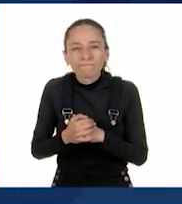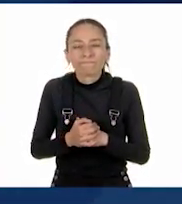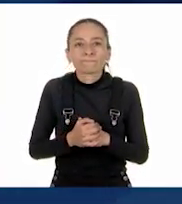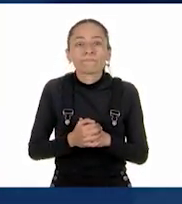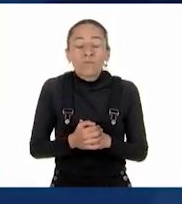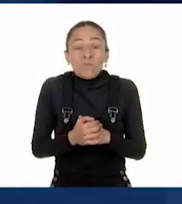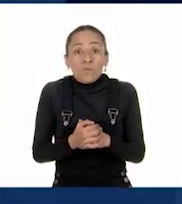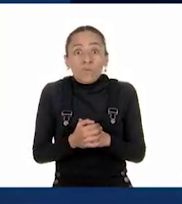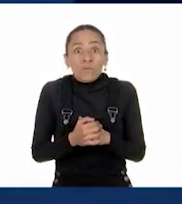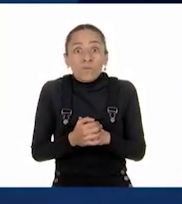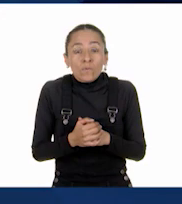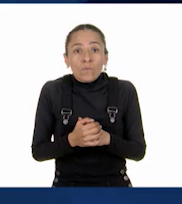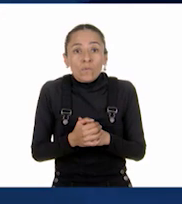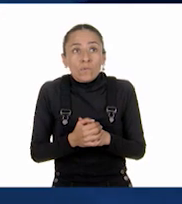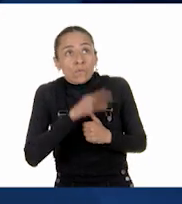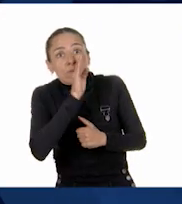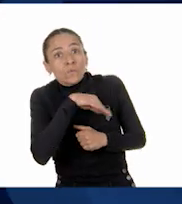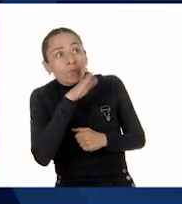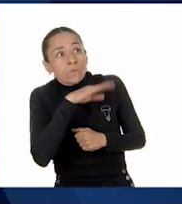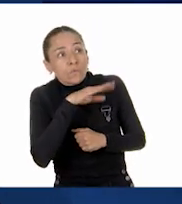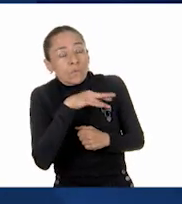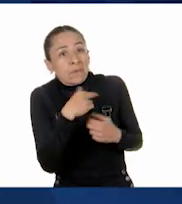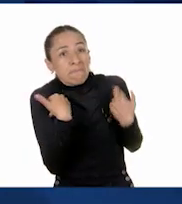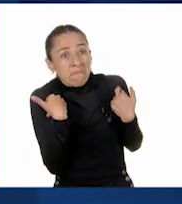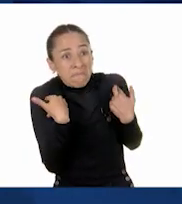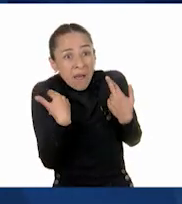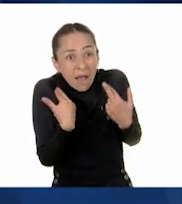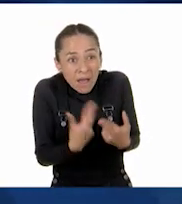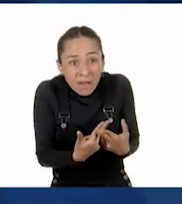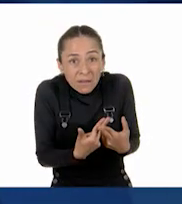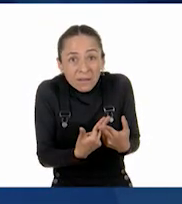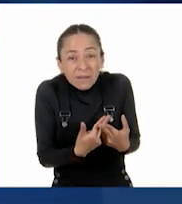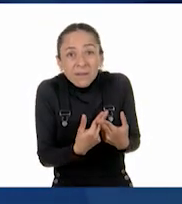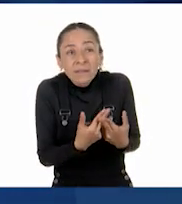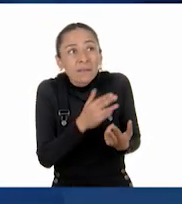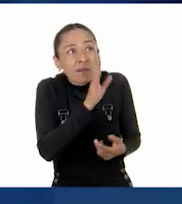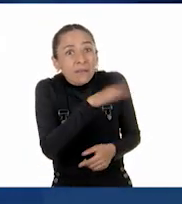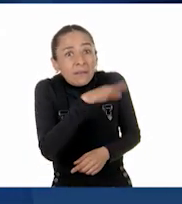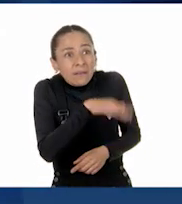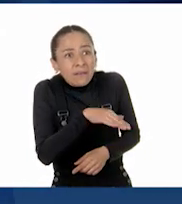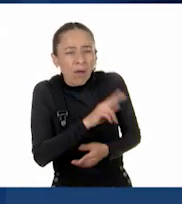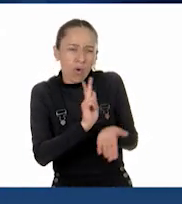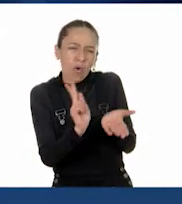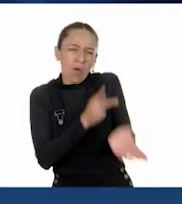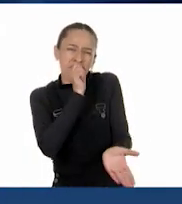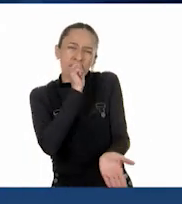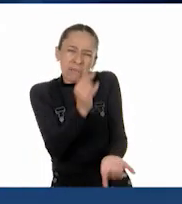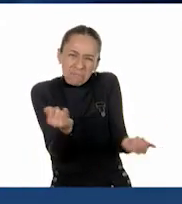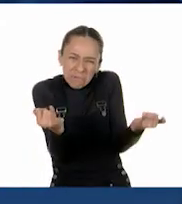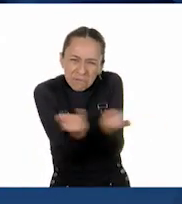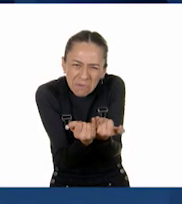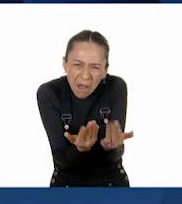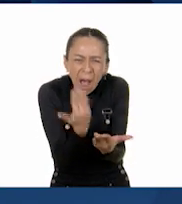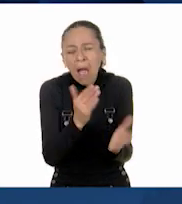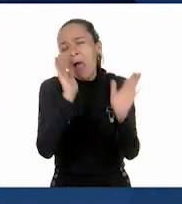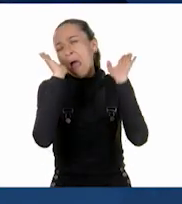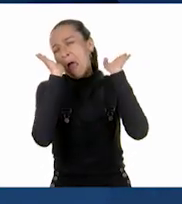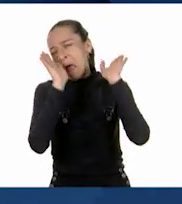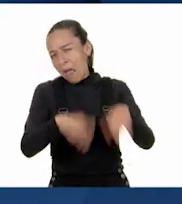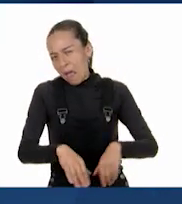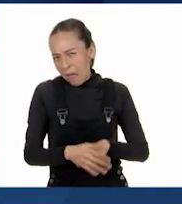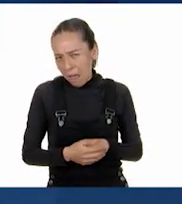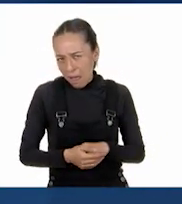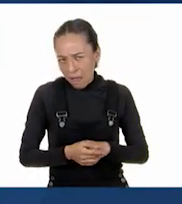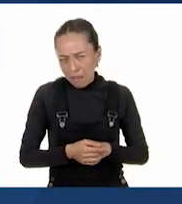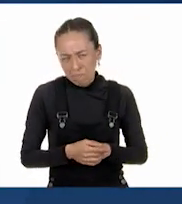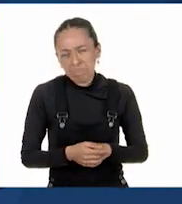Uy, maestra, ¿le salieron las mismas? No, pues así que chiste, va a ser lo mismo